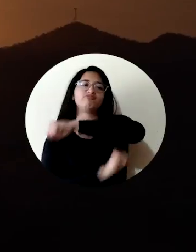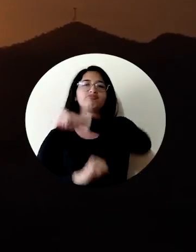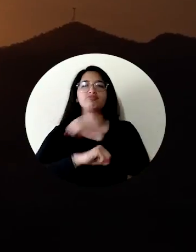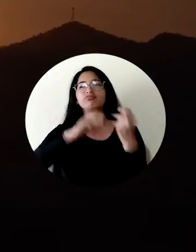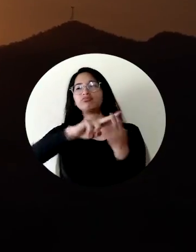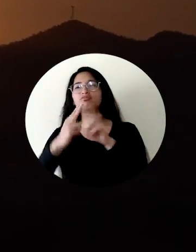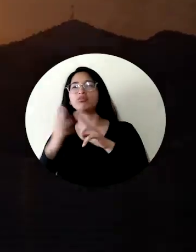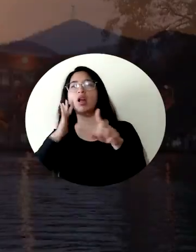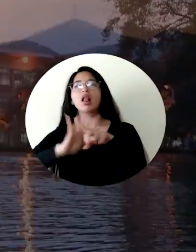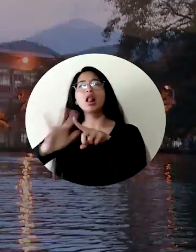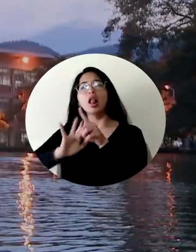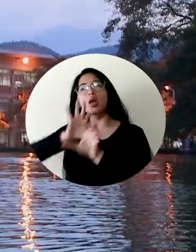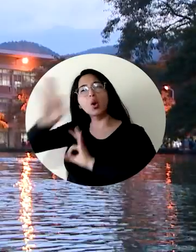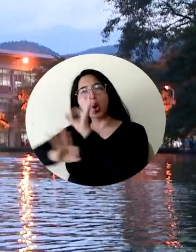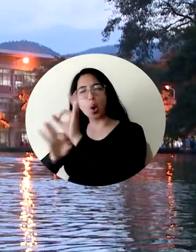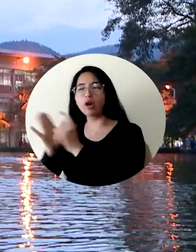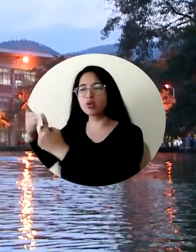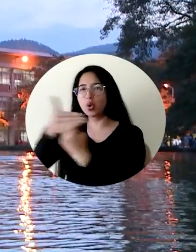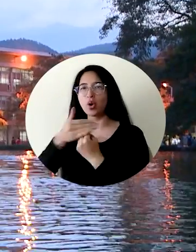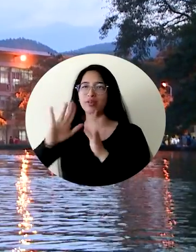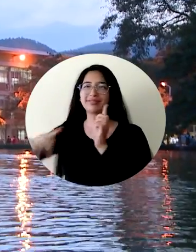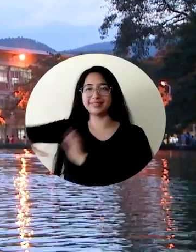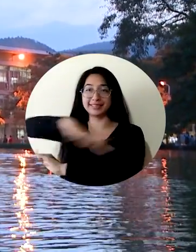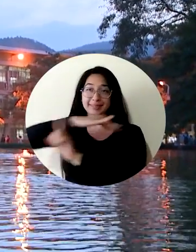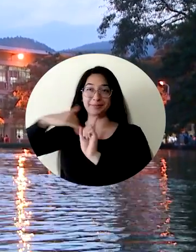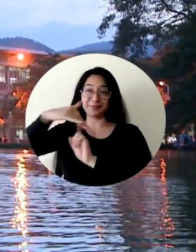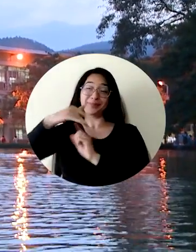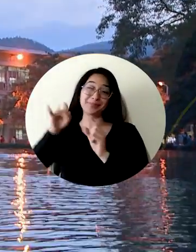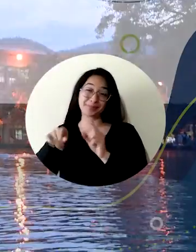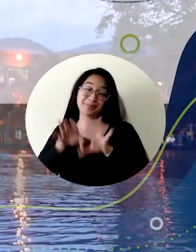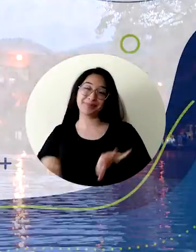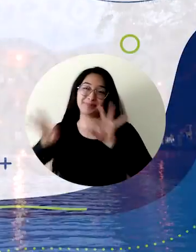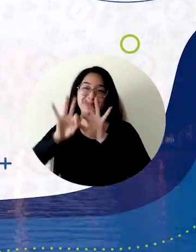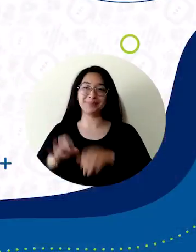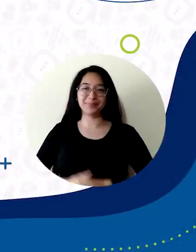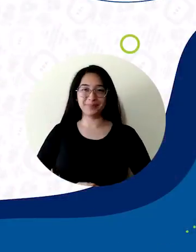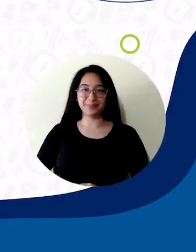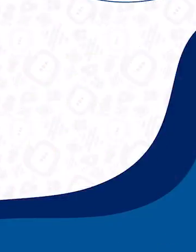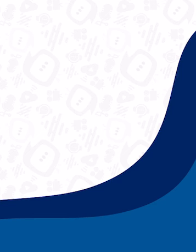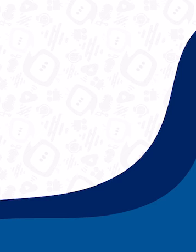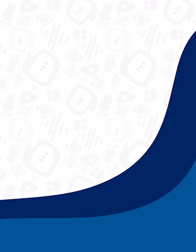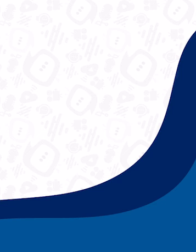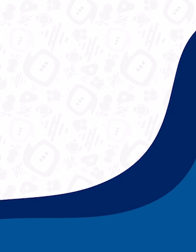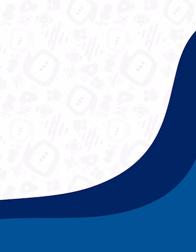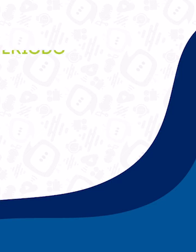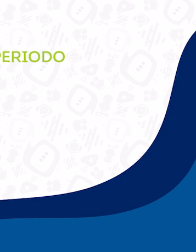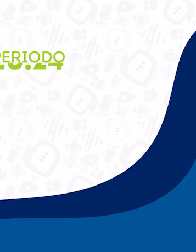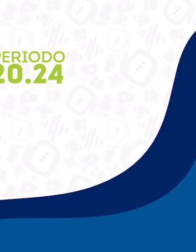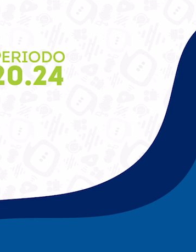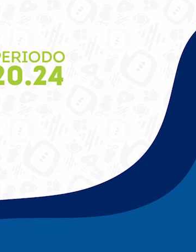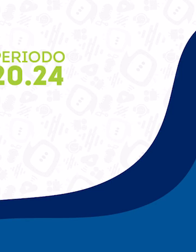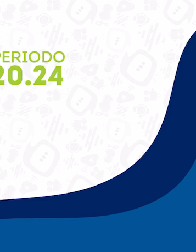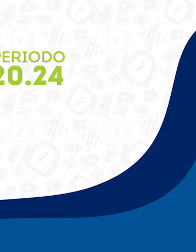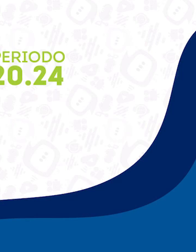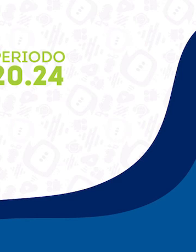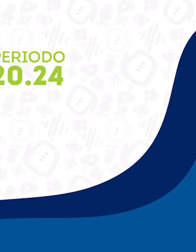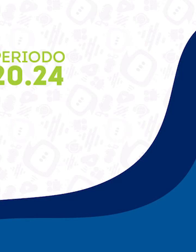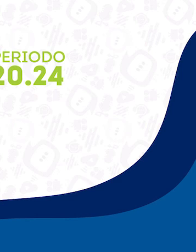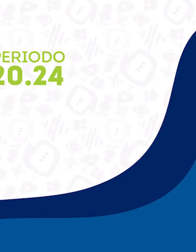pues va a ser en fortalecimiento del medio ambiente en su cuidado y su protección Aún más incluyente e innovadora